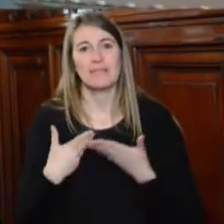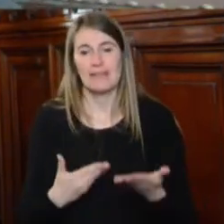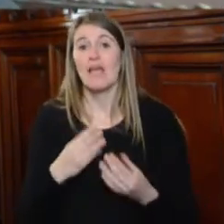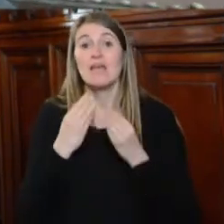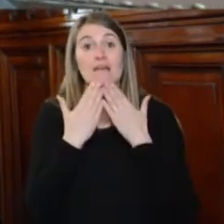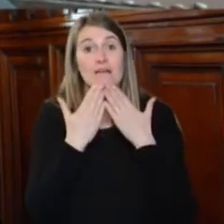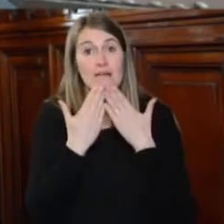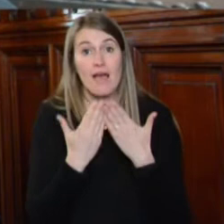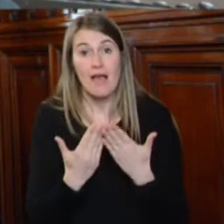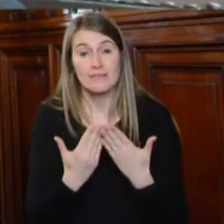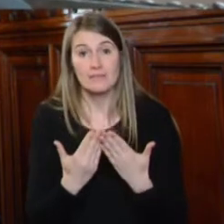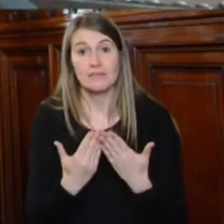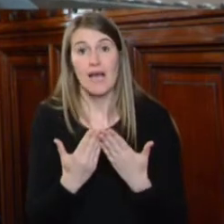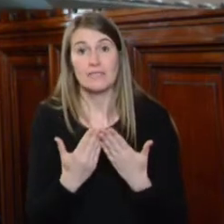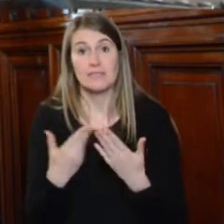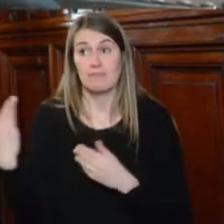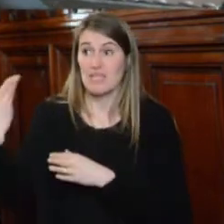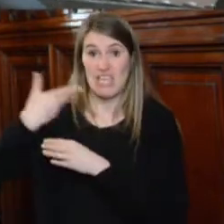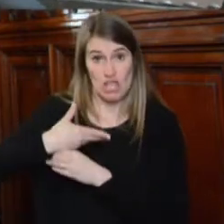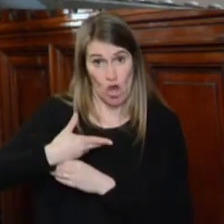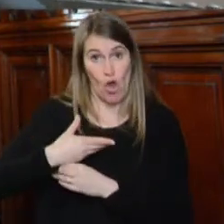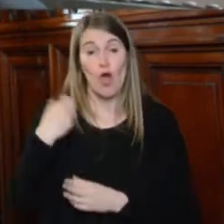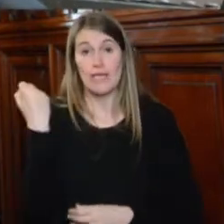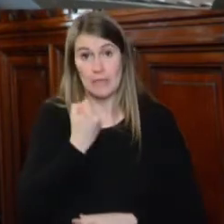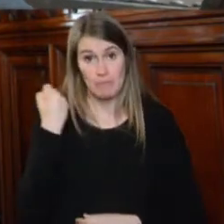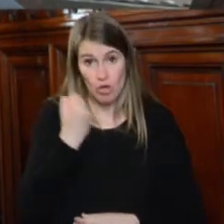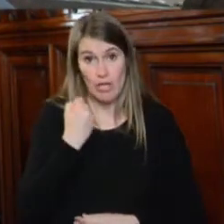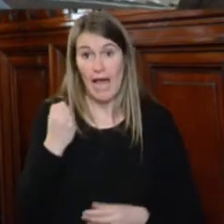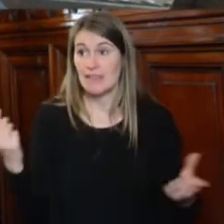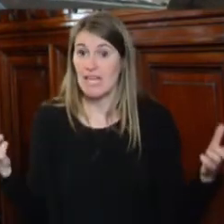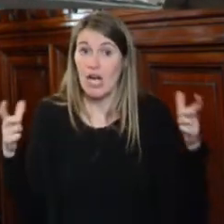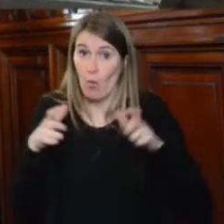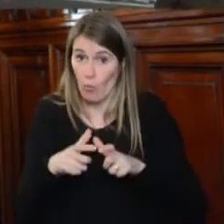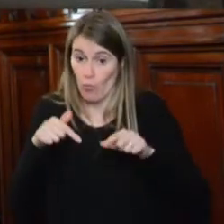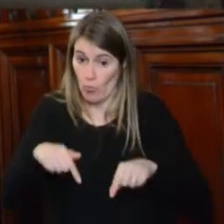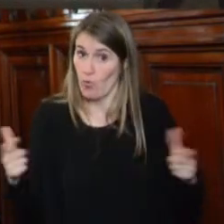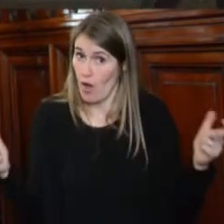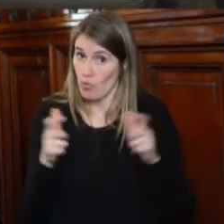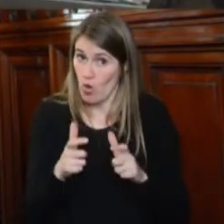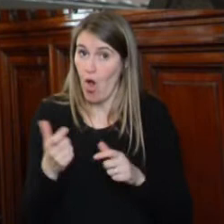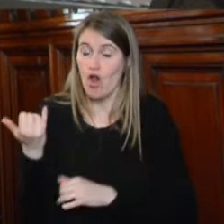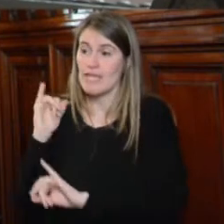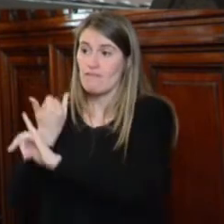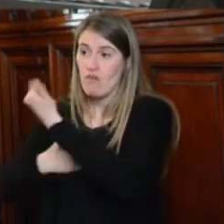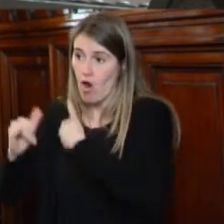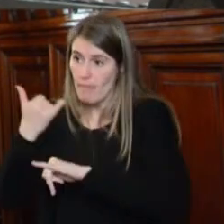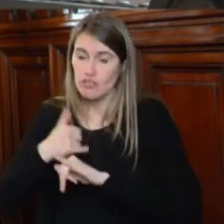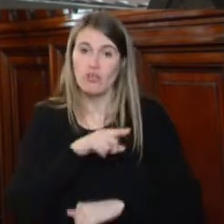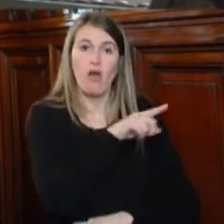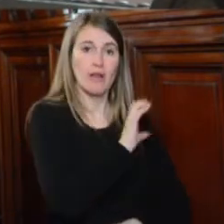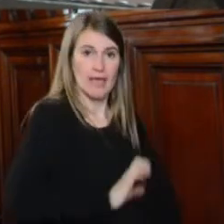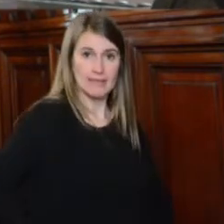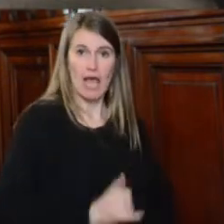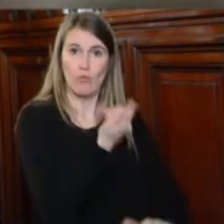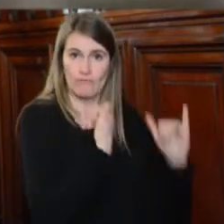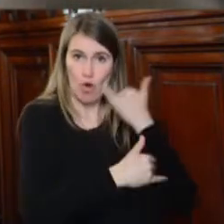la solicitud de esta importante audiencia, las informaciones presentadas, agradecer también